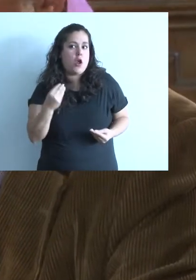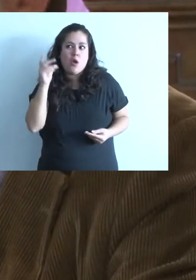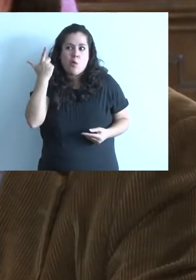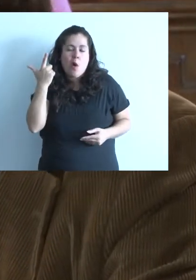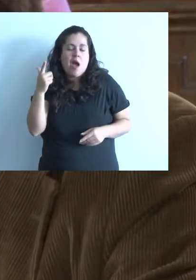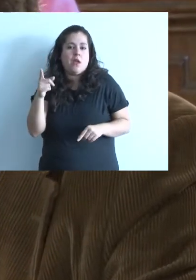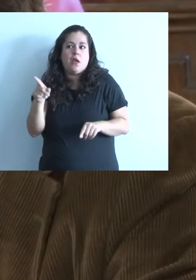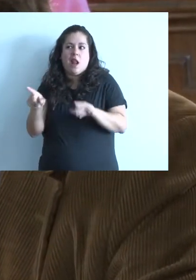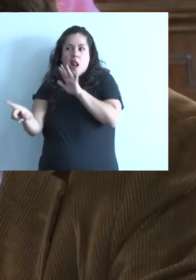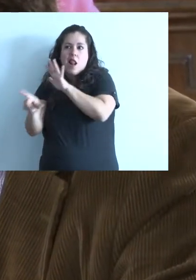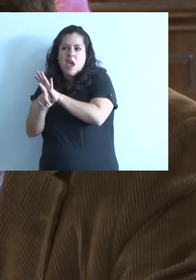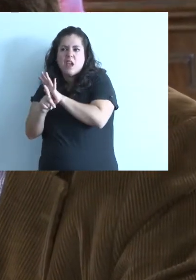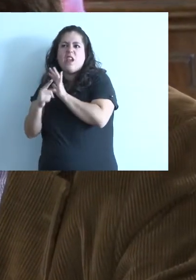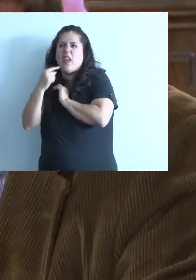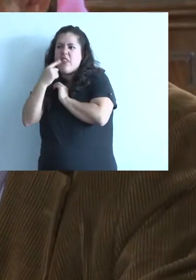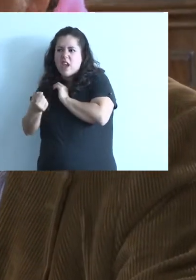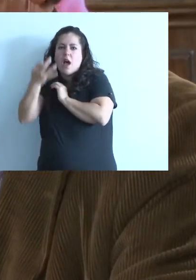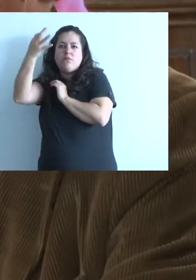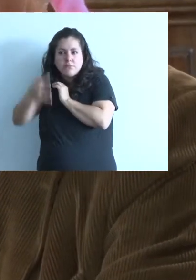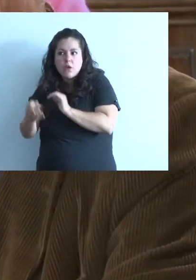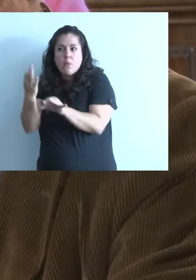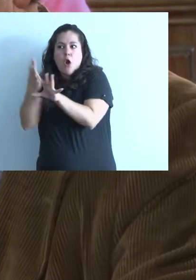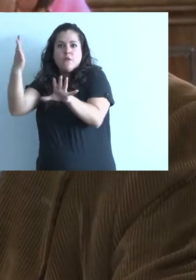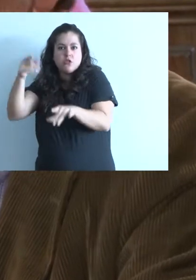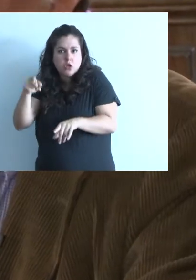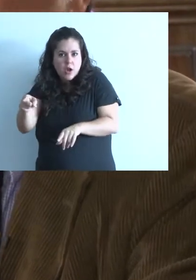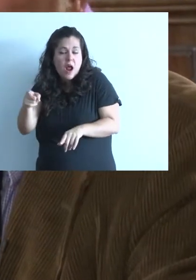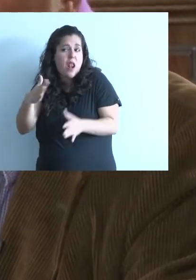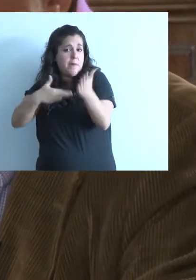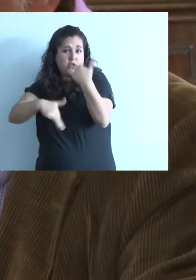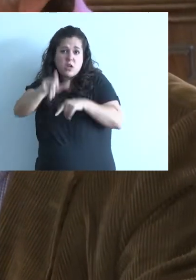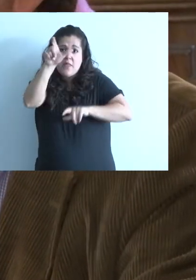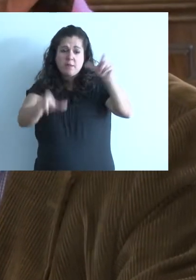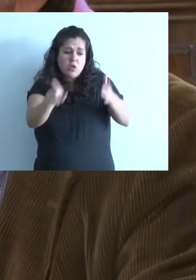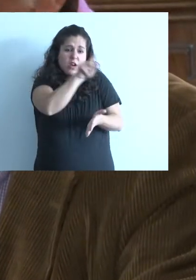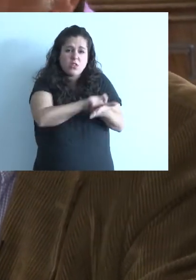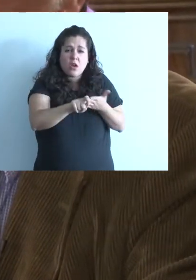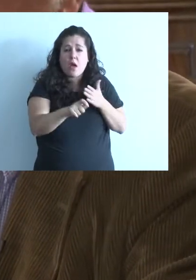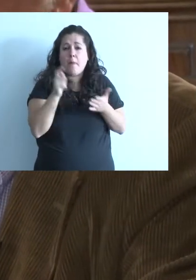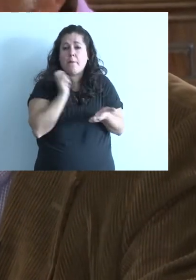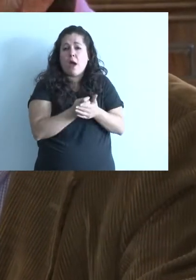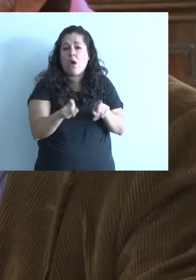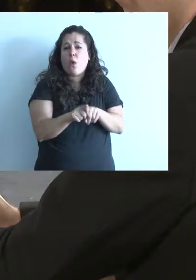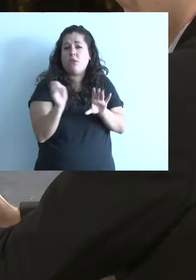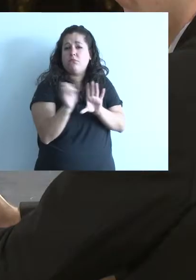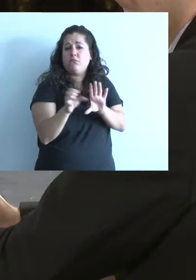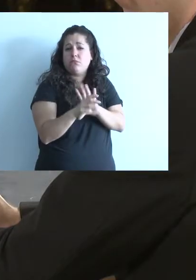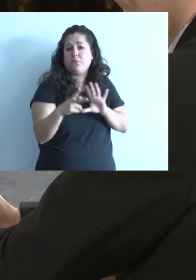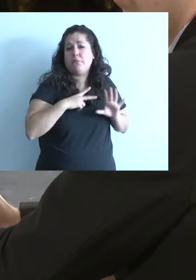al no existir una ley como esta, la mayoría de los escritores paga como autónomo,